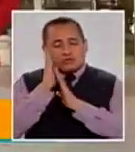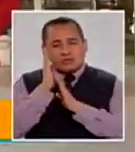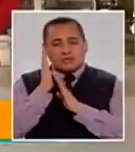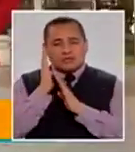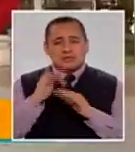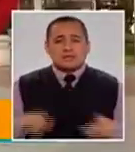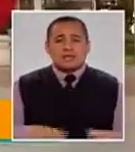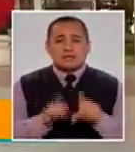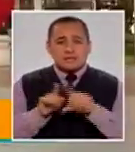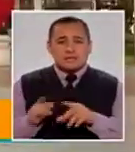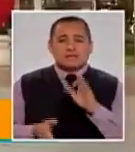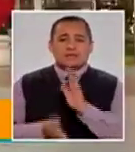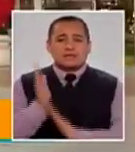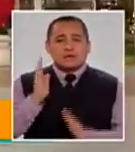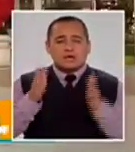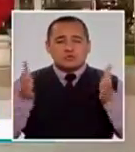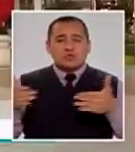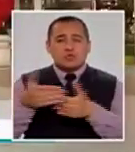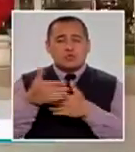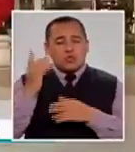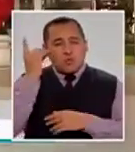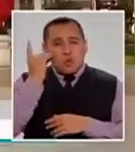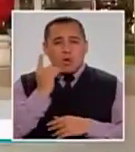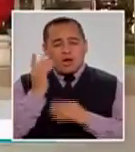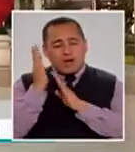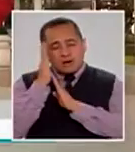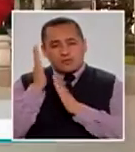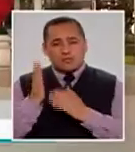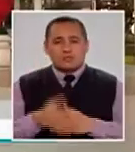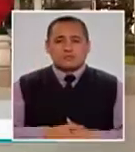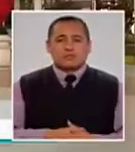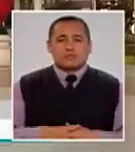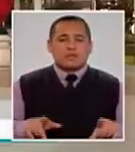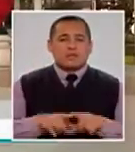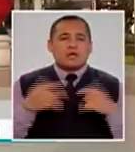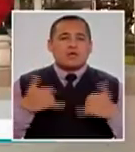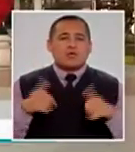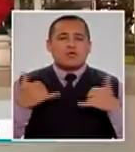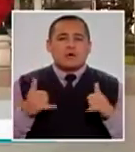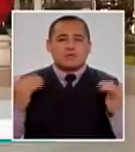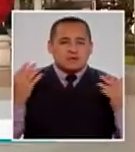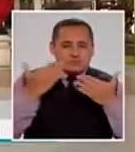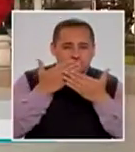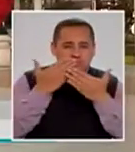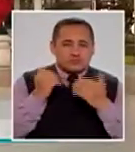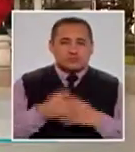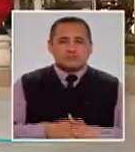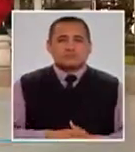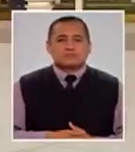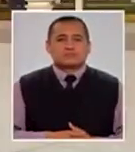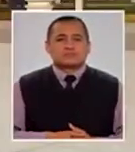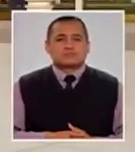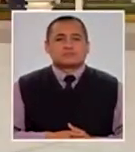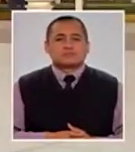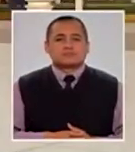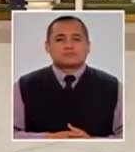dormidas y él se va a su cuarto y también jugamos a las escondidas.